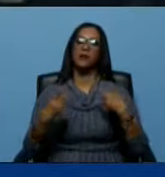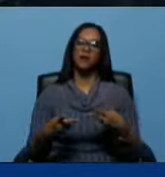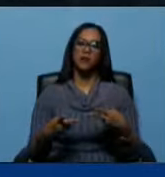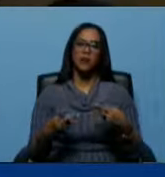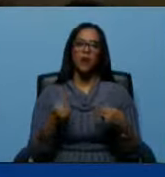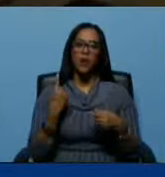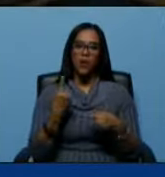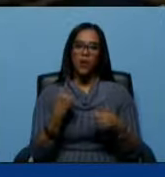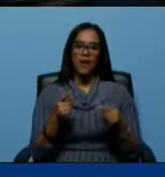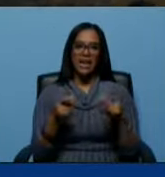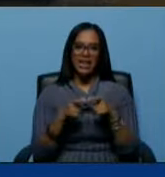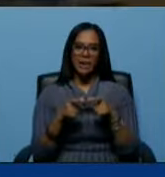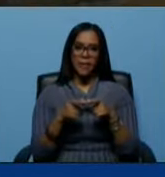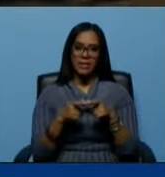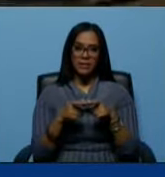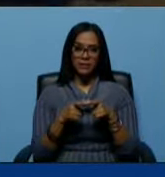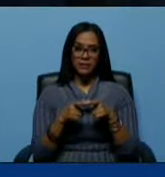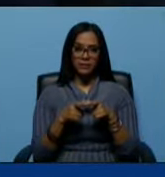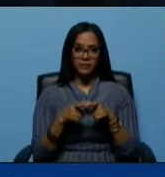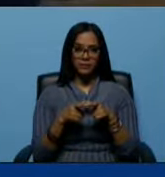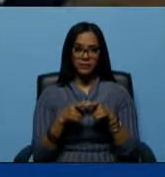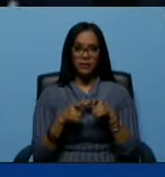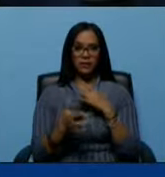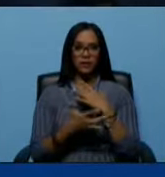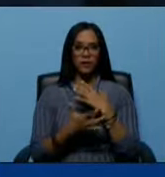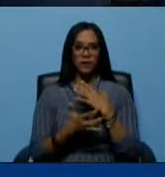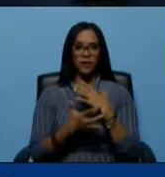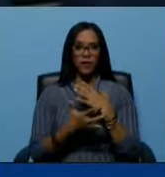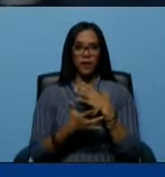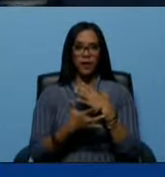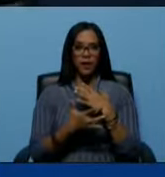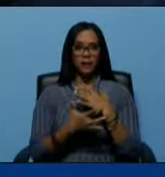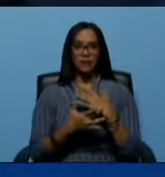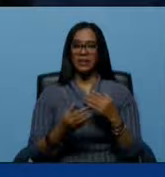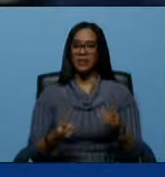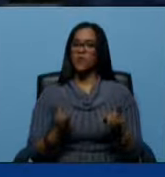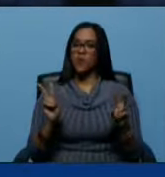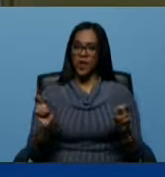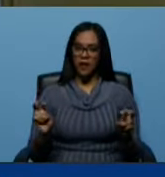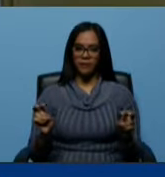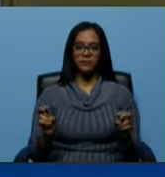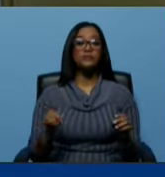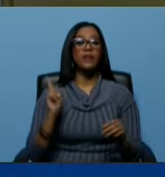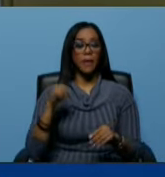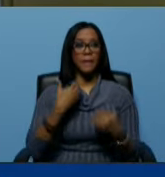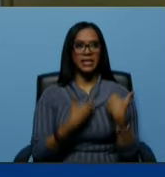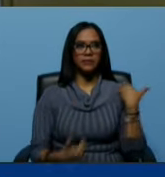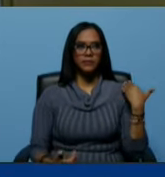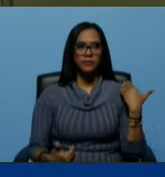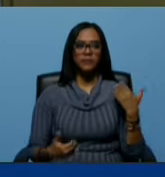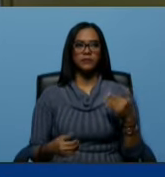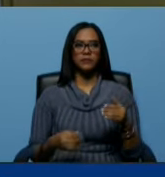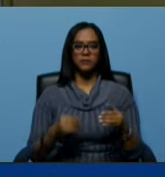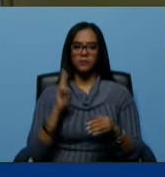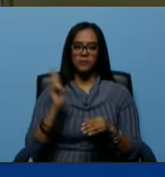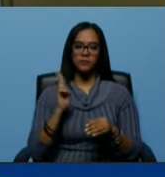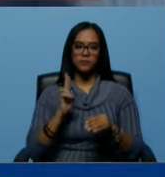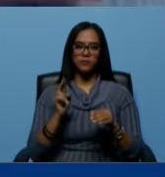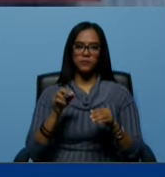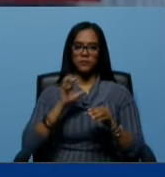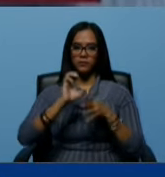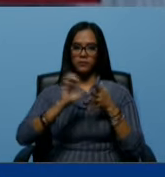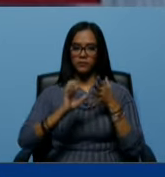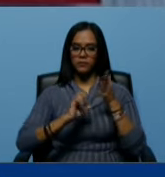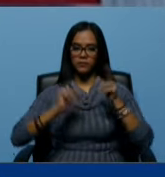equipamiento de tecnología de punta, pero además también, presidente, aquí se usaron materiales de construcción